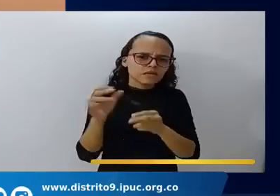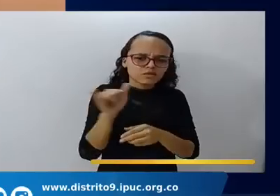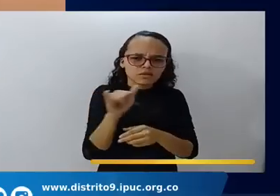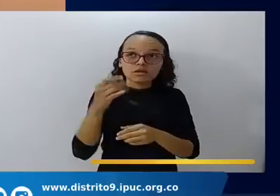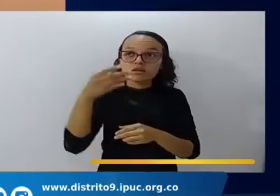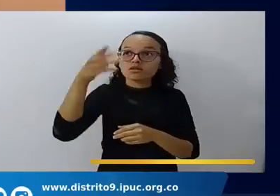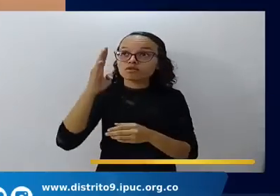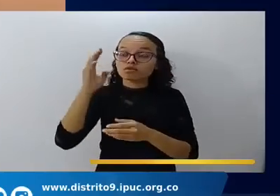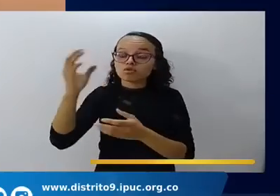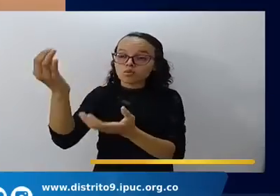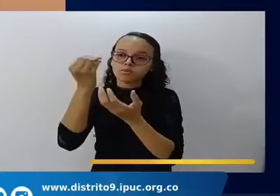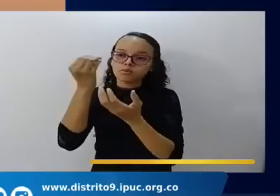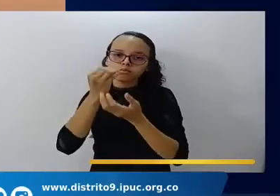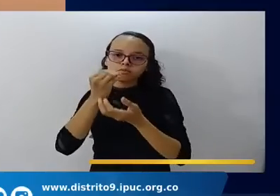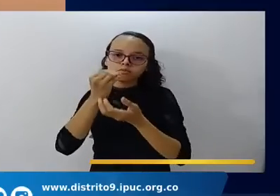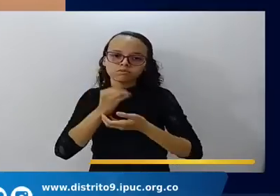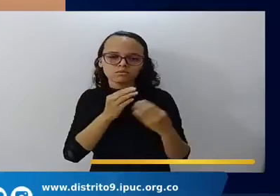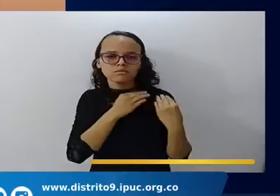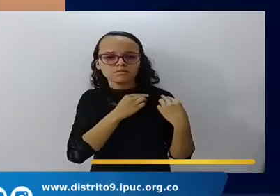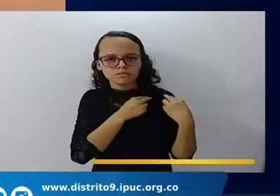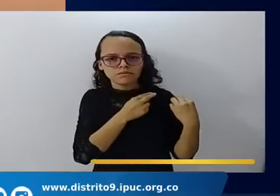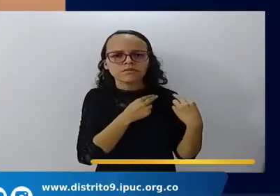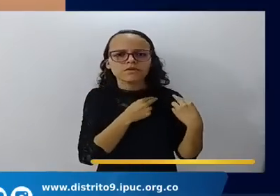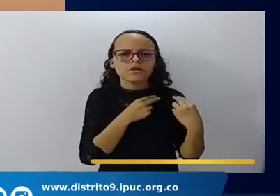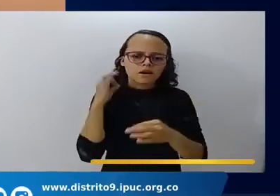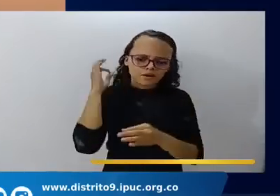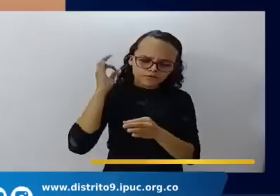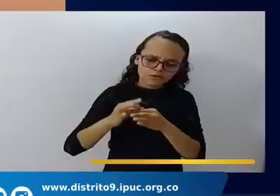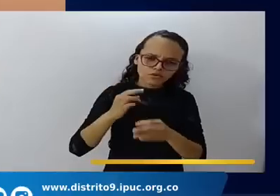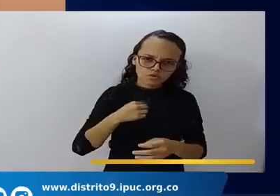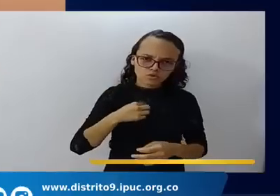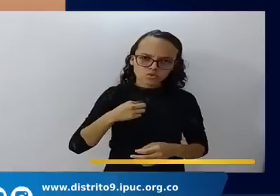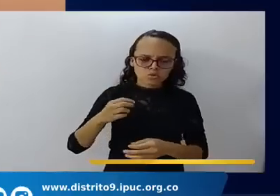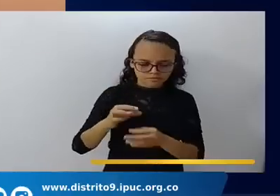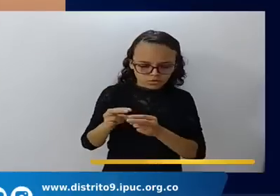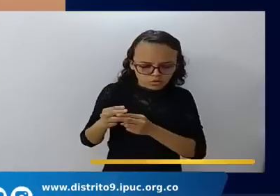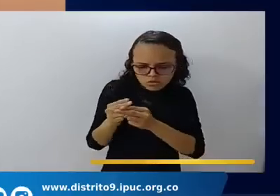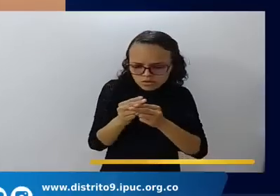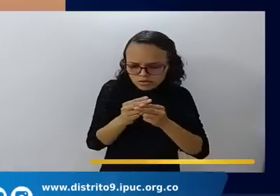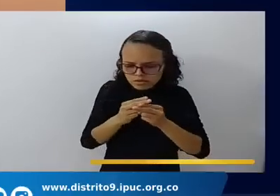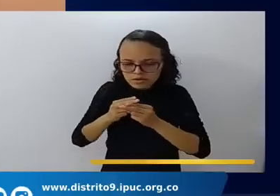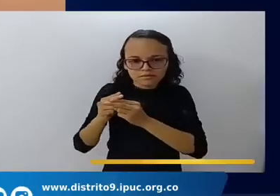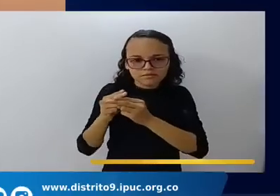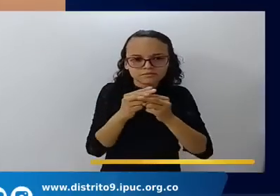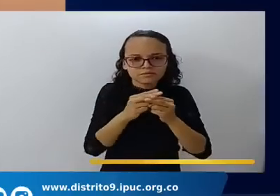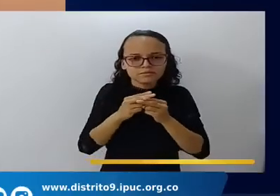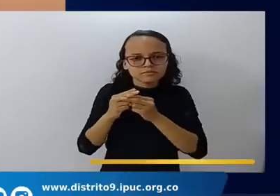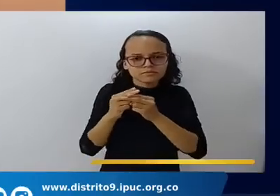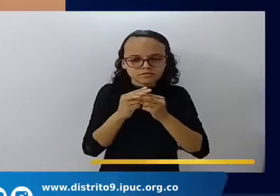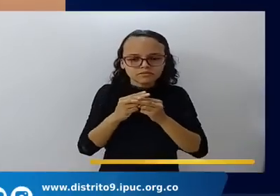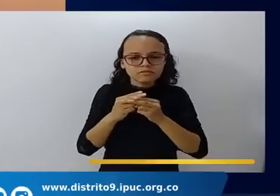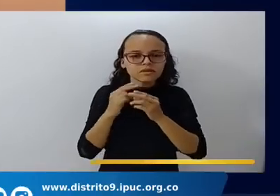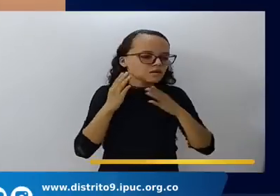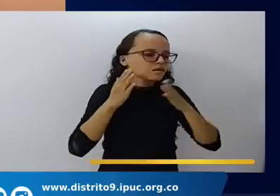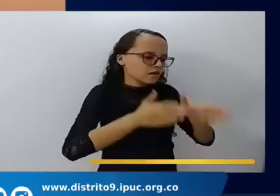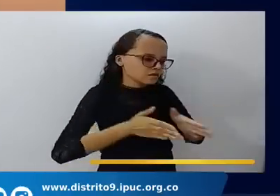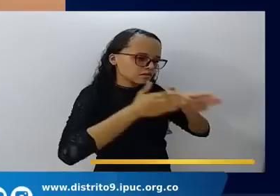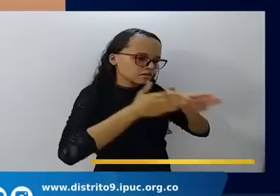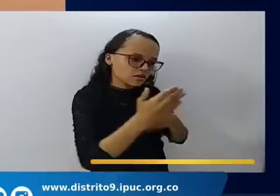o me la encargó, así la mantuve. Así la apliqué a mi vida y así la enseñé.